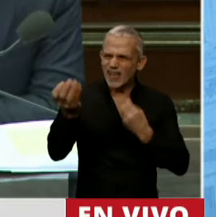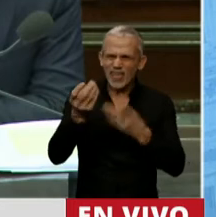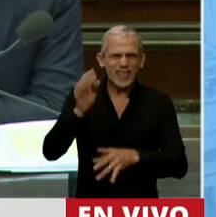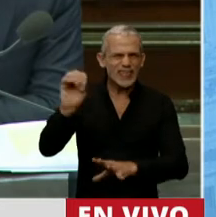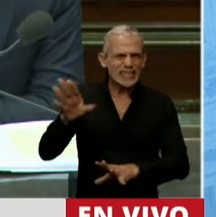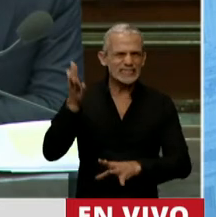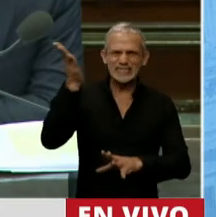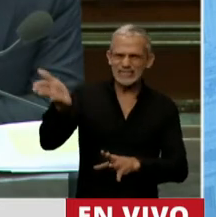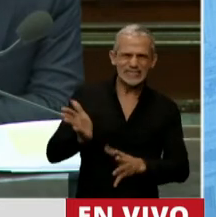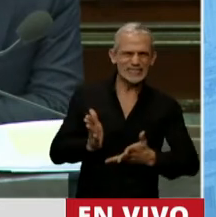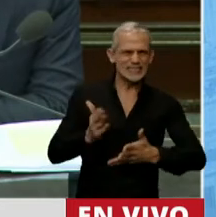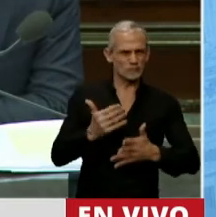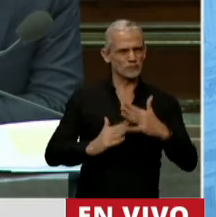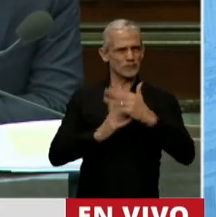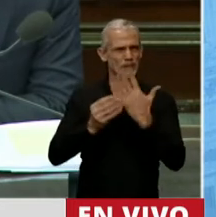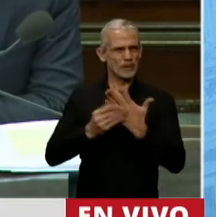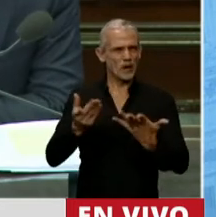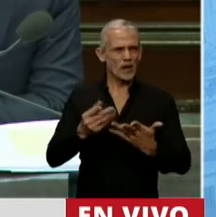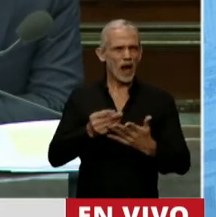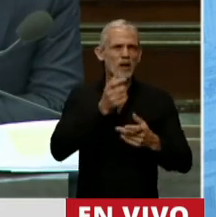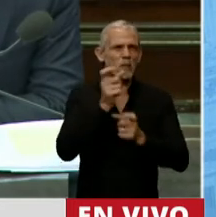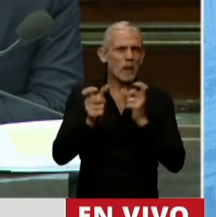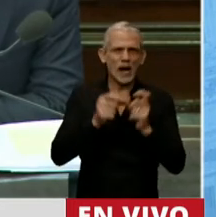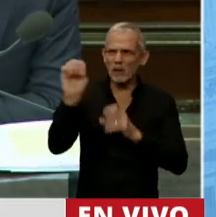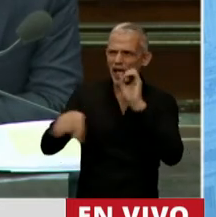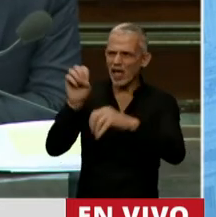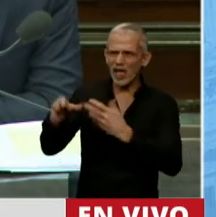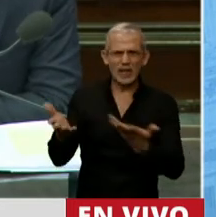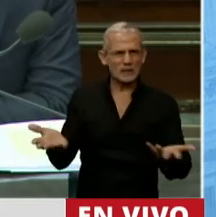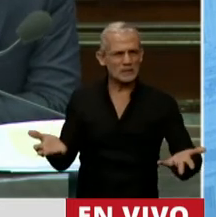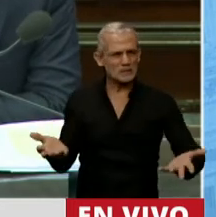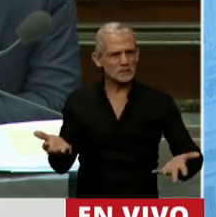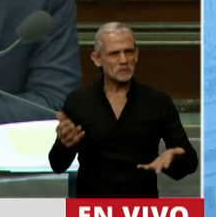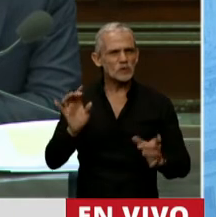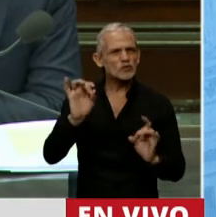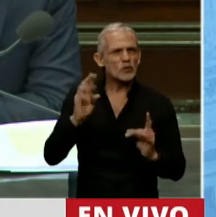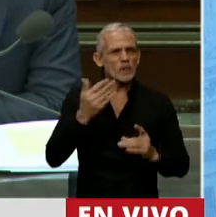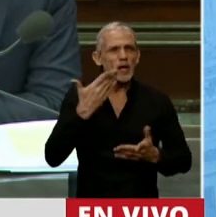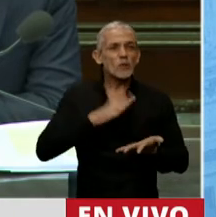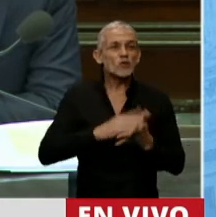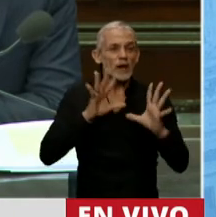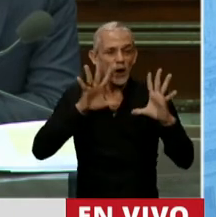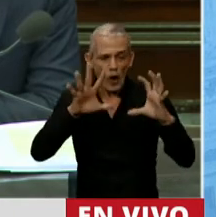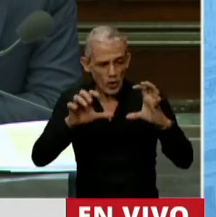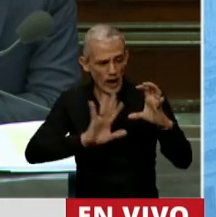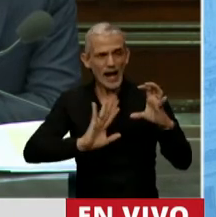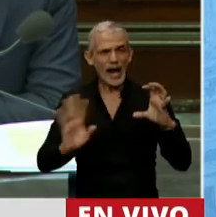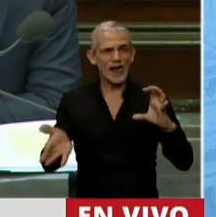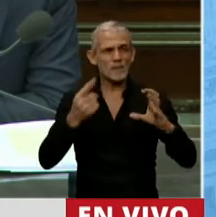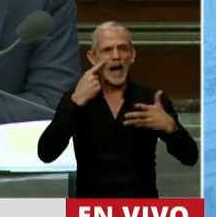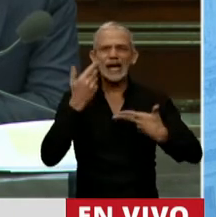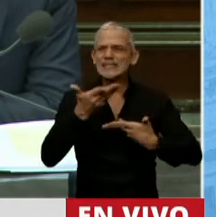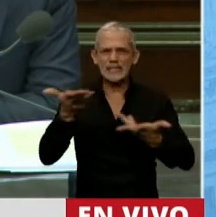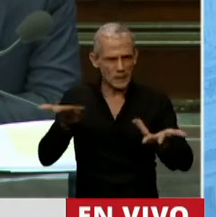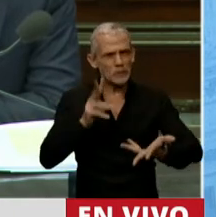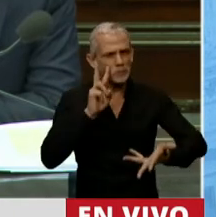gabinete, diciéndole todo tipo de improperios, cuando simplemente había hablado del odio que se refleja